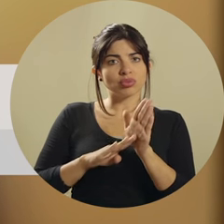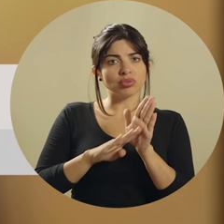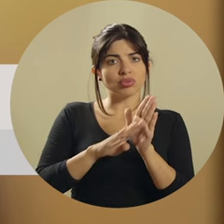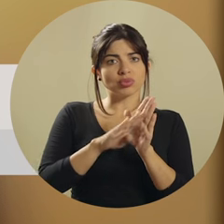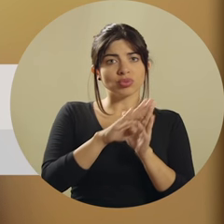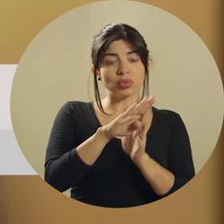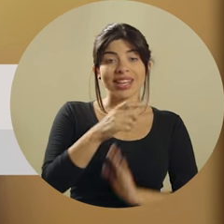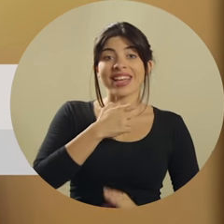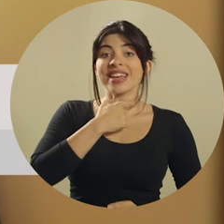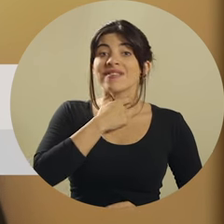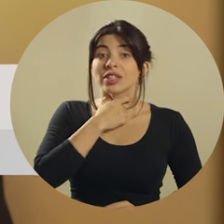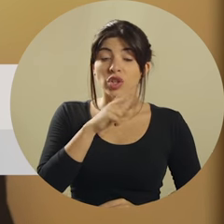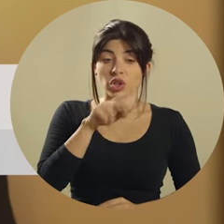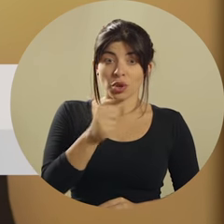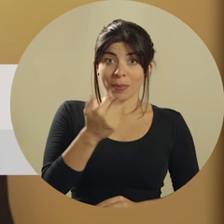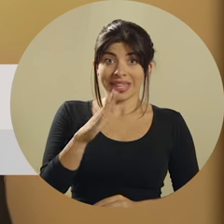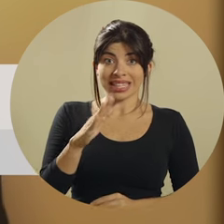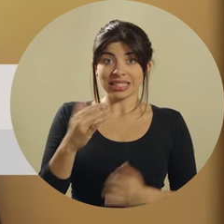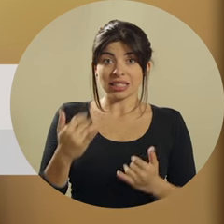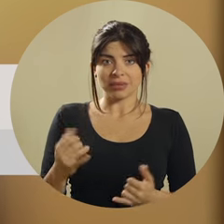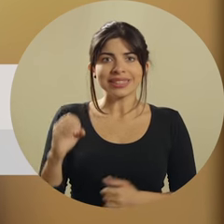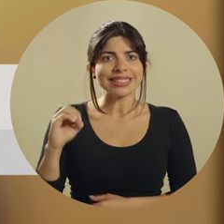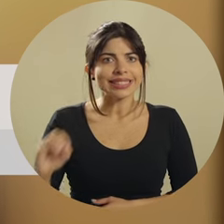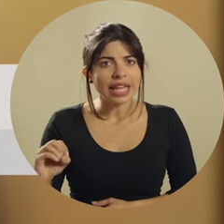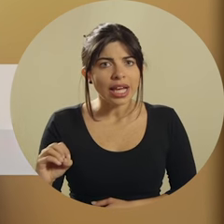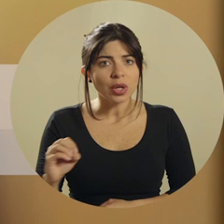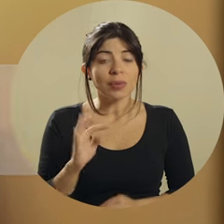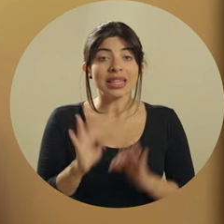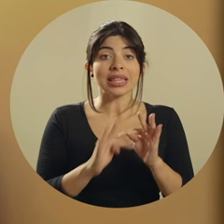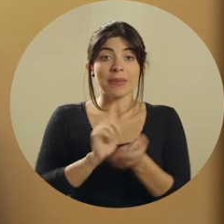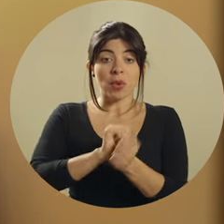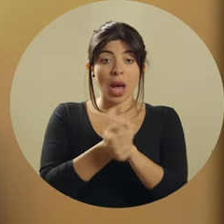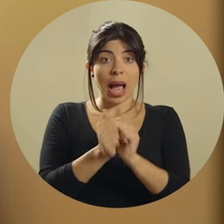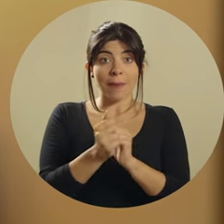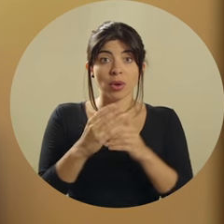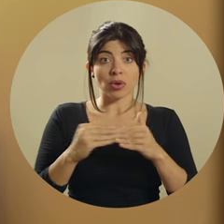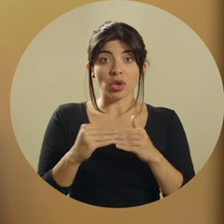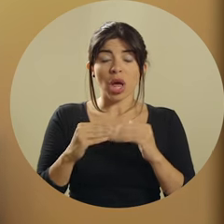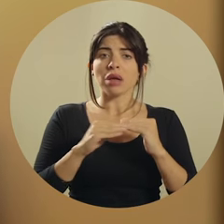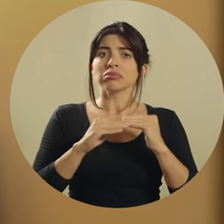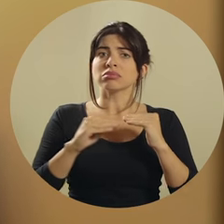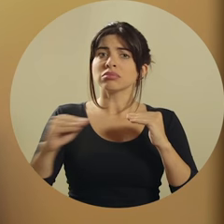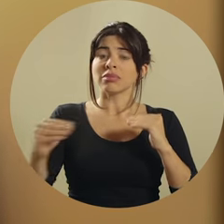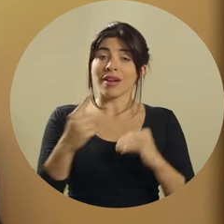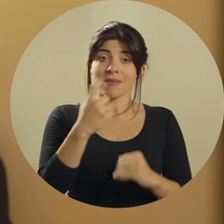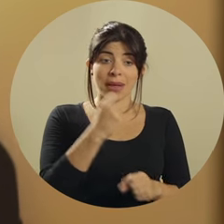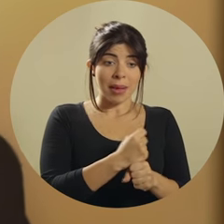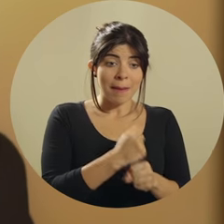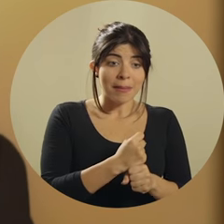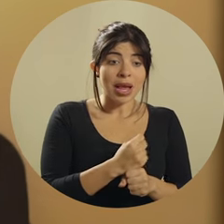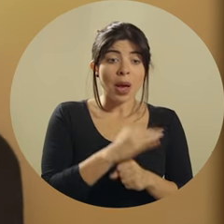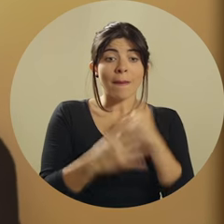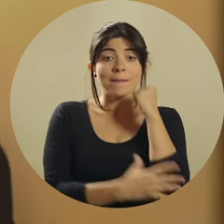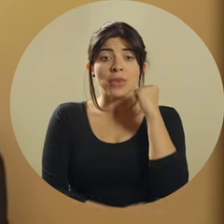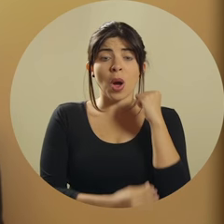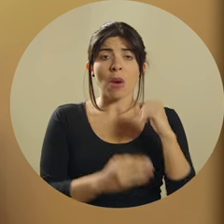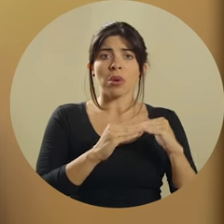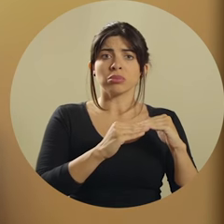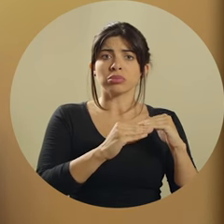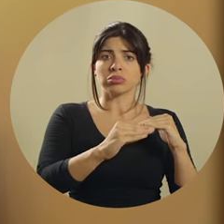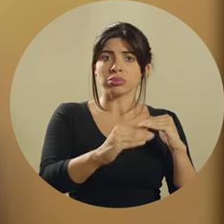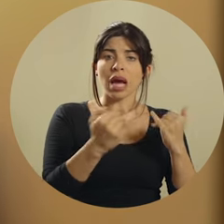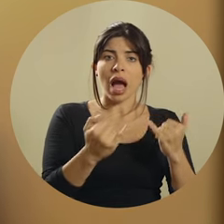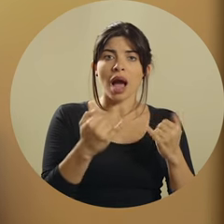crecimiento. La inflación de 2015 fue de cero. El tipo de cambio se mantuvo estable. El desempleo y la pobreza dejaron de